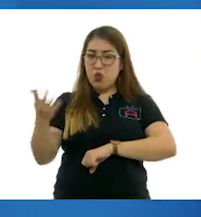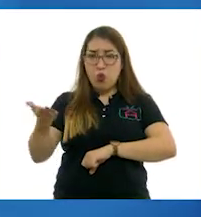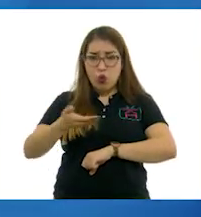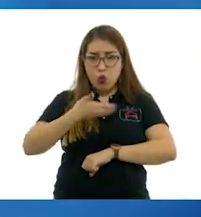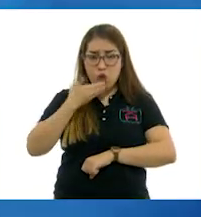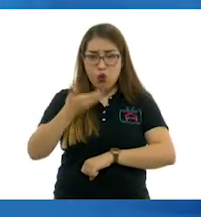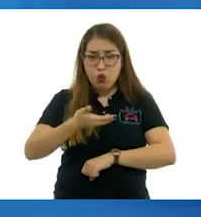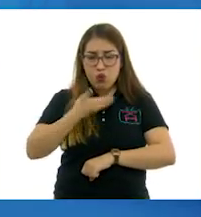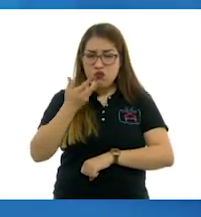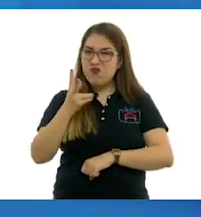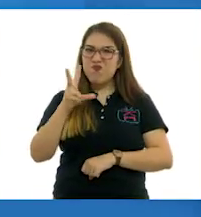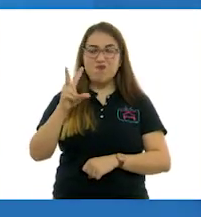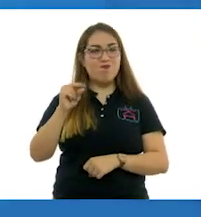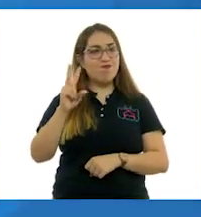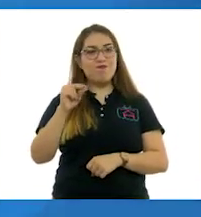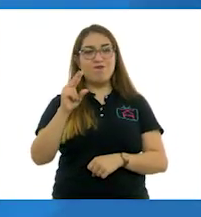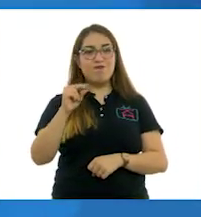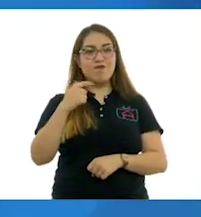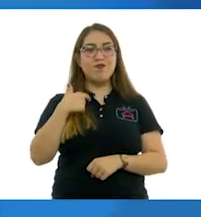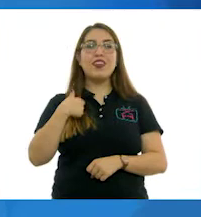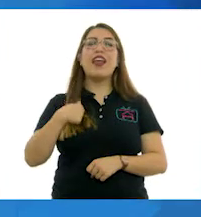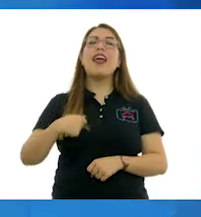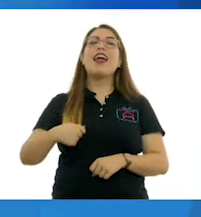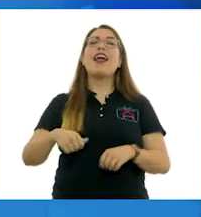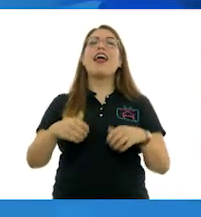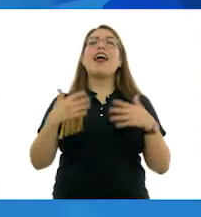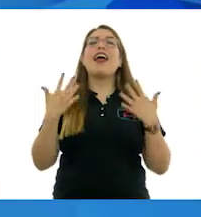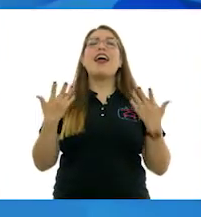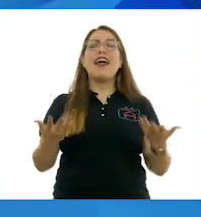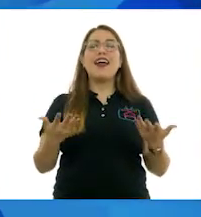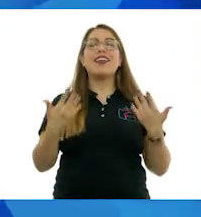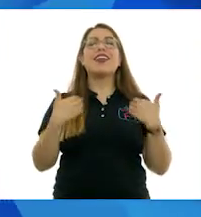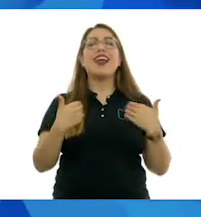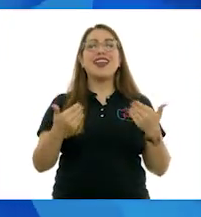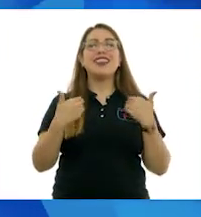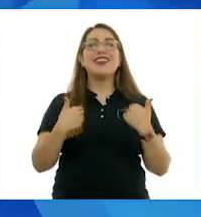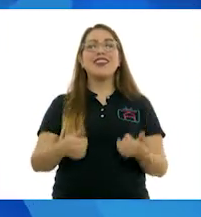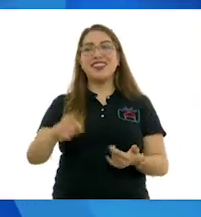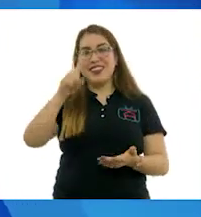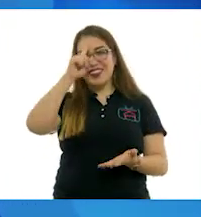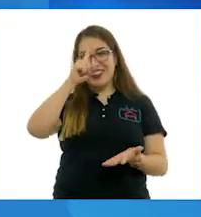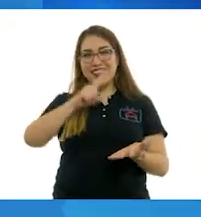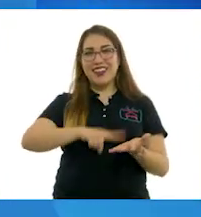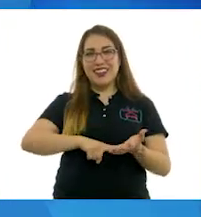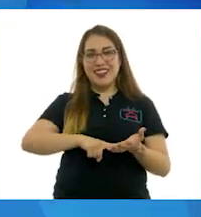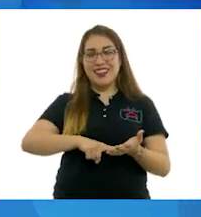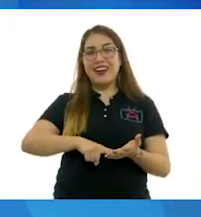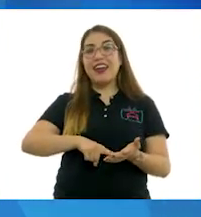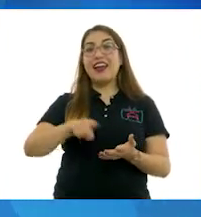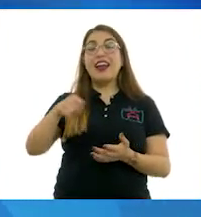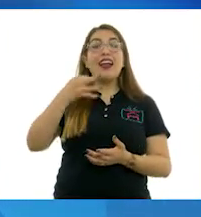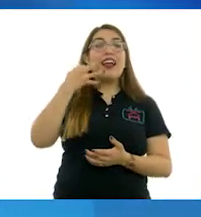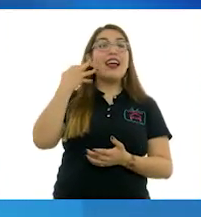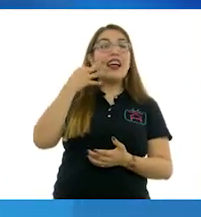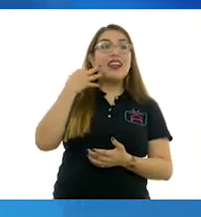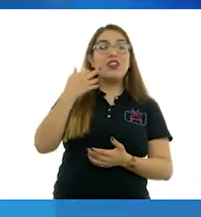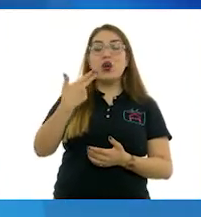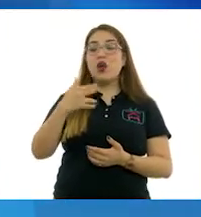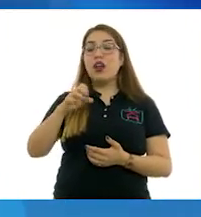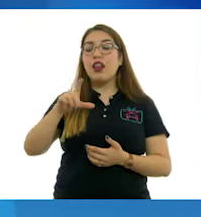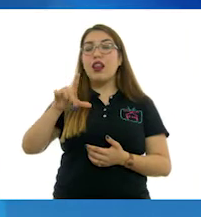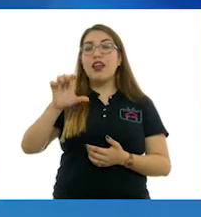o lo más normal o común. Ah, ya entiendo. Niñas y niños, creo que ya se llama El Gato, el Hecho.